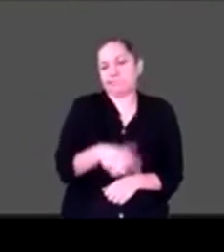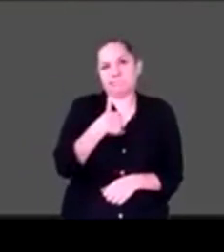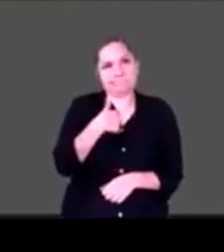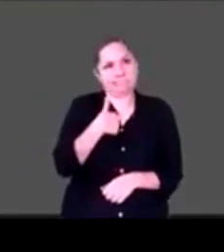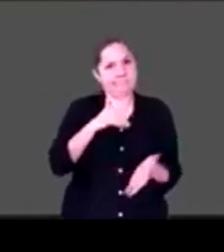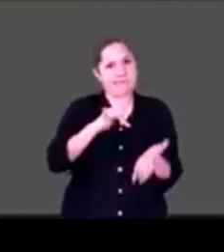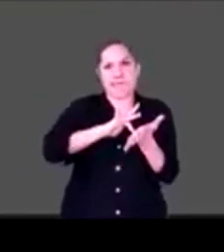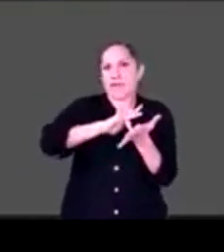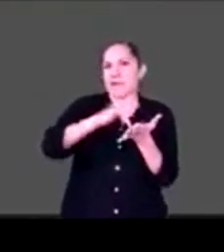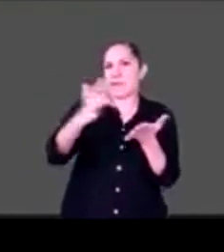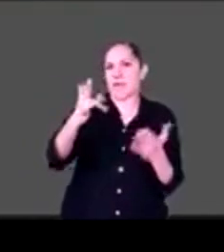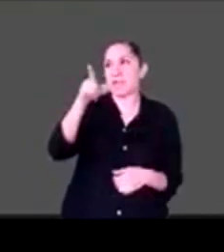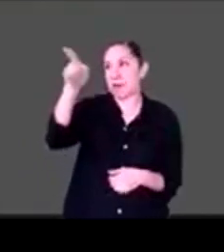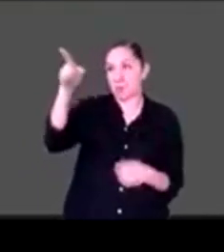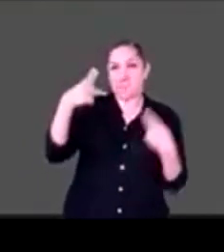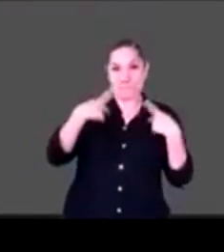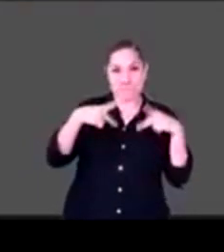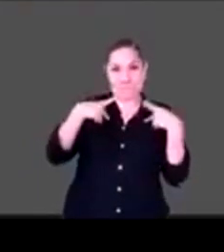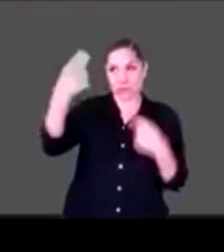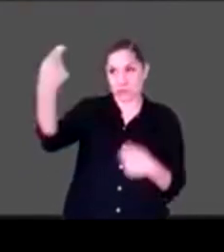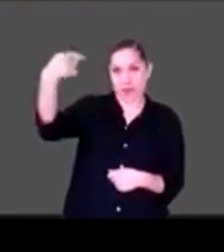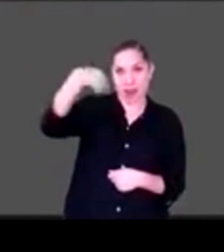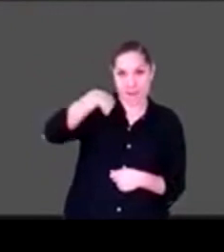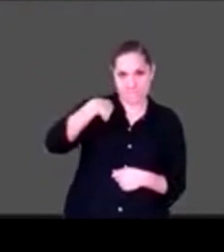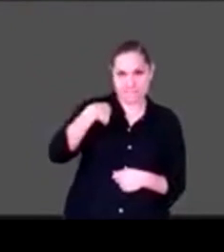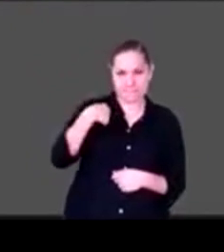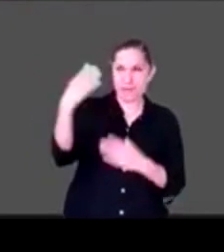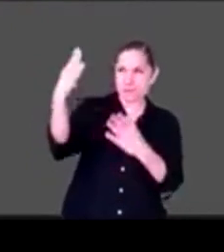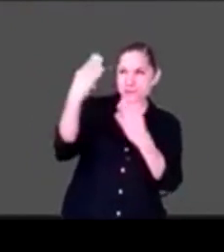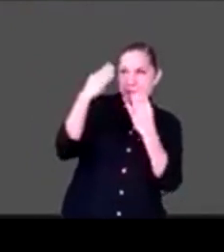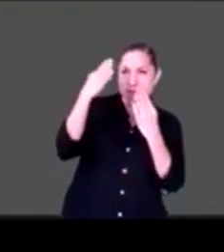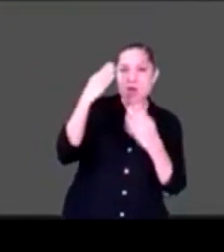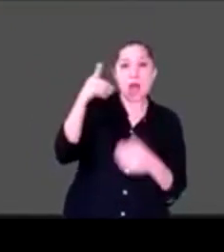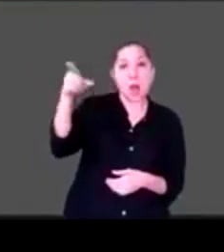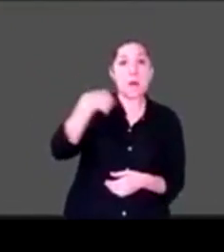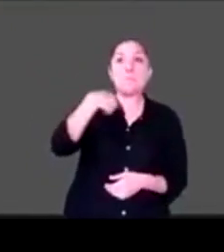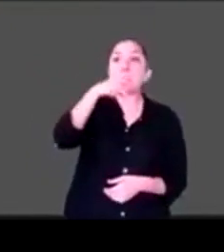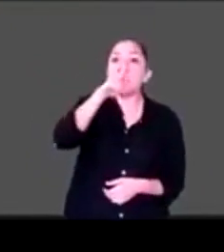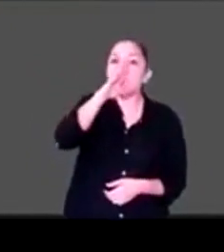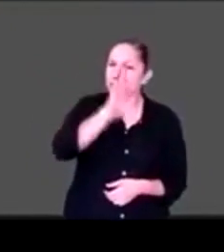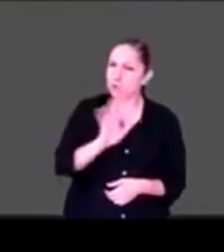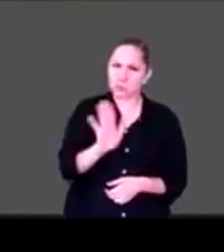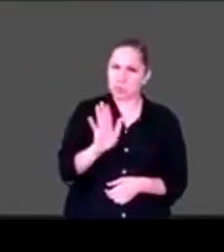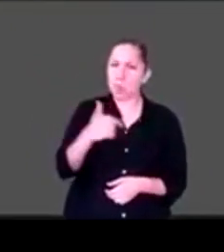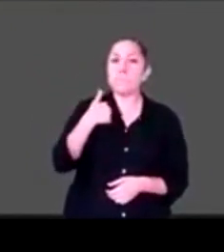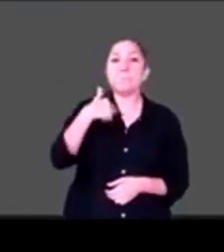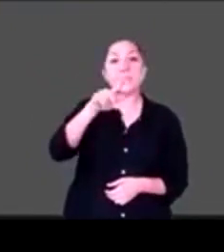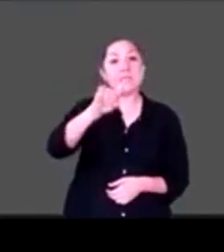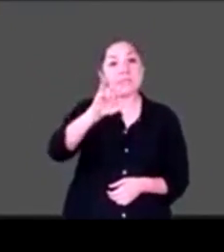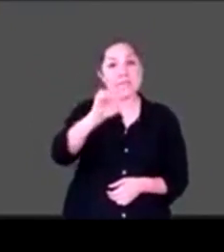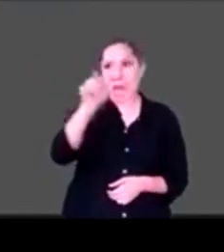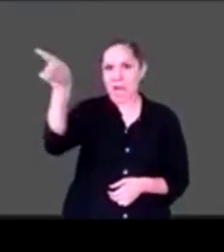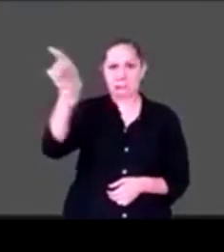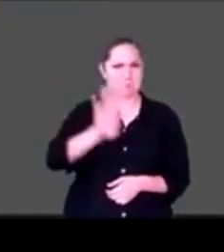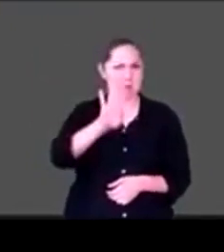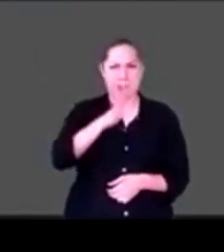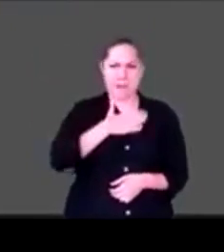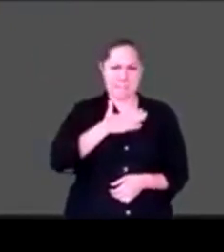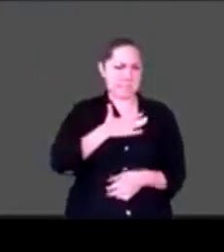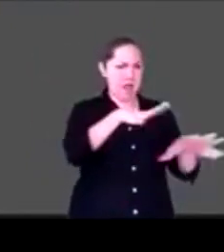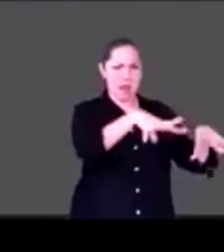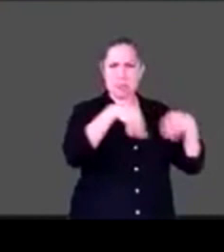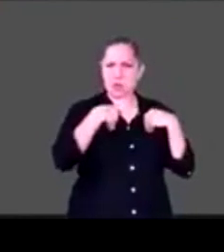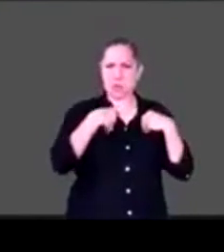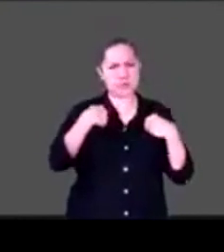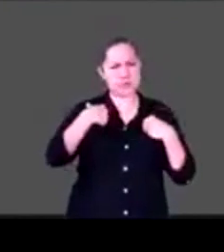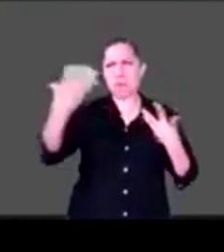la persona que me crió que no fueron mis padres, fue una tía quien me adoptó prácticamente. Ella me enseñó a llevar una vida